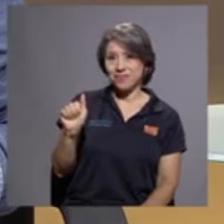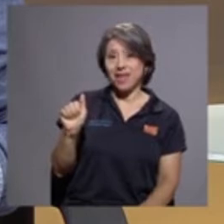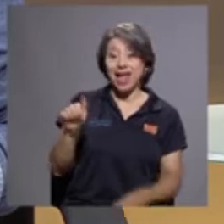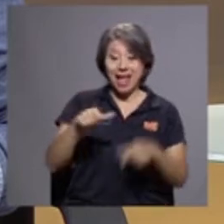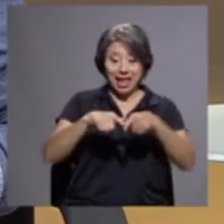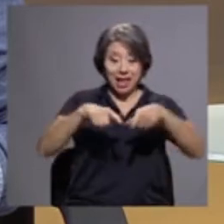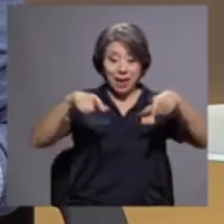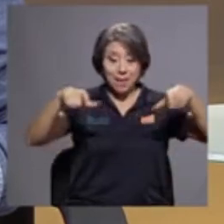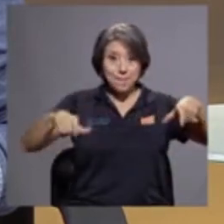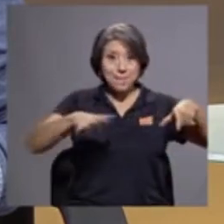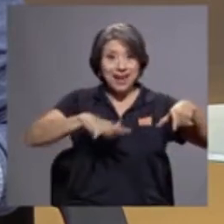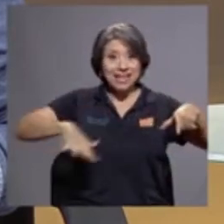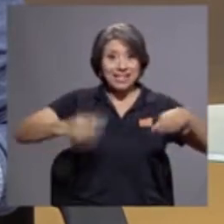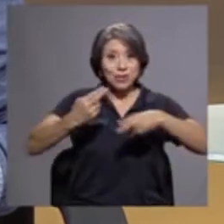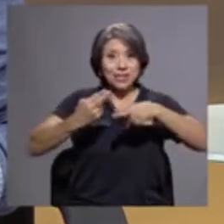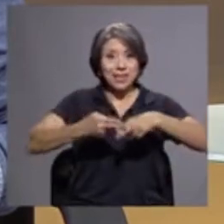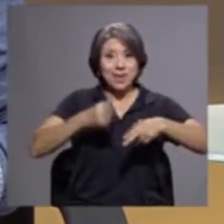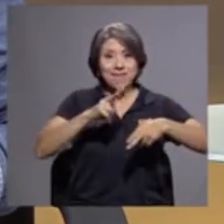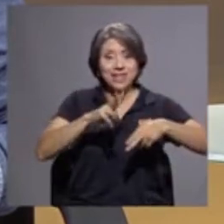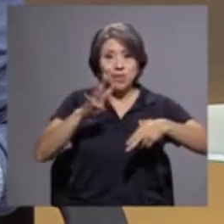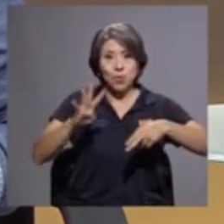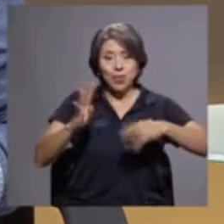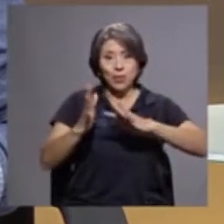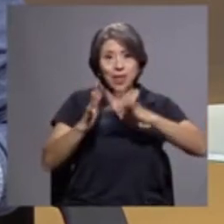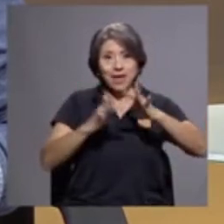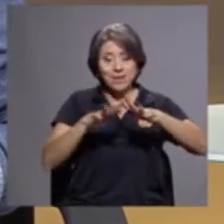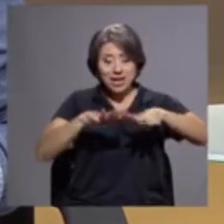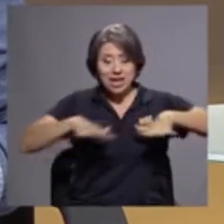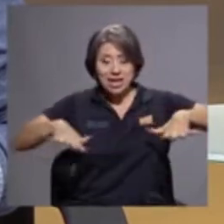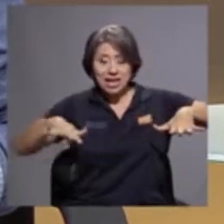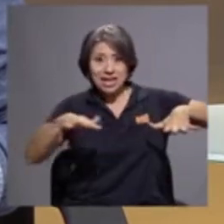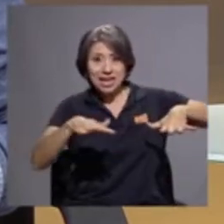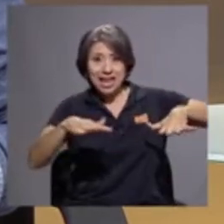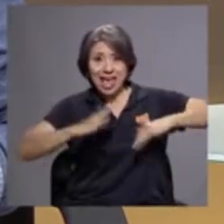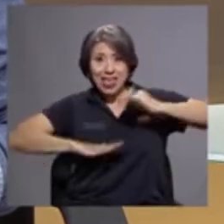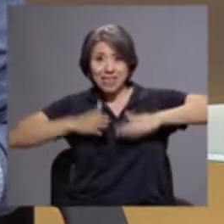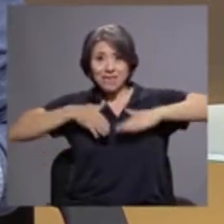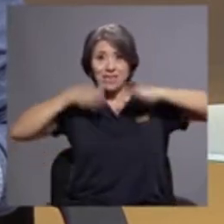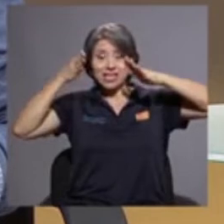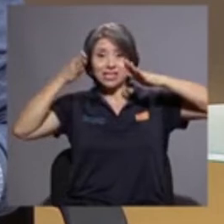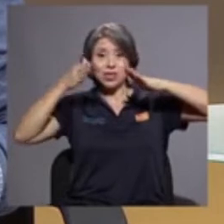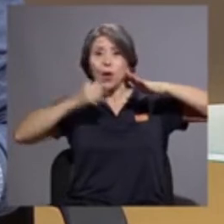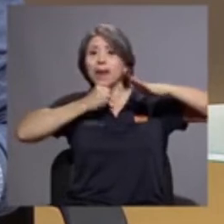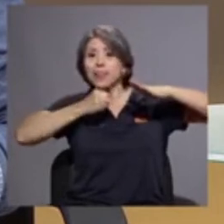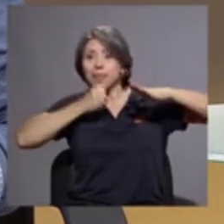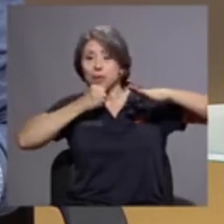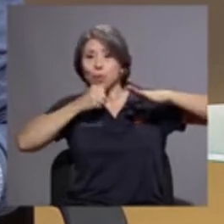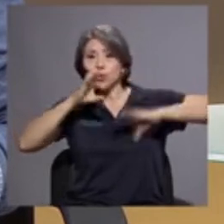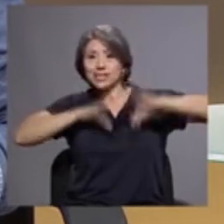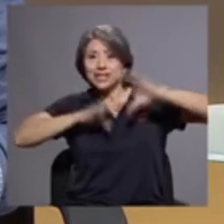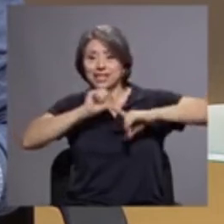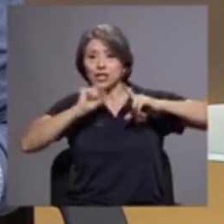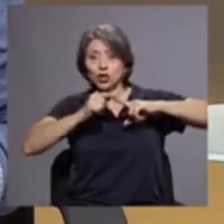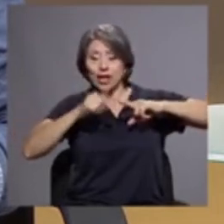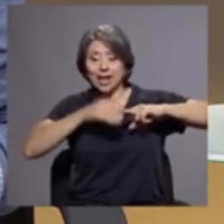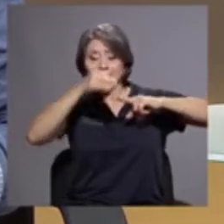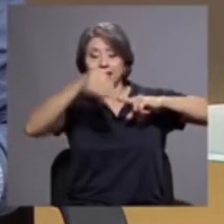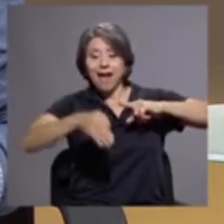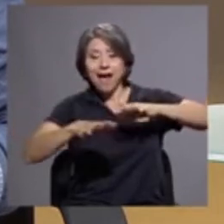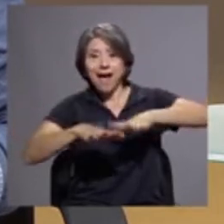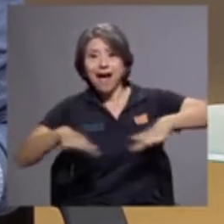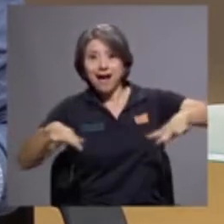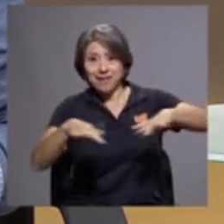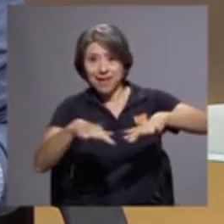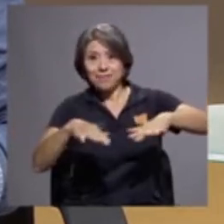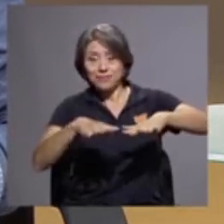24 de abril, que justamente está al frente del antiguo edificio de Ciencias Sociales, que